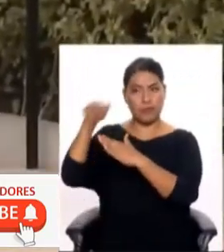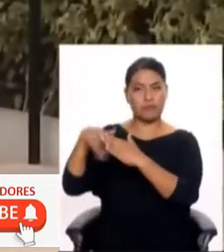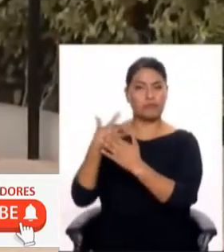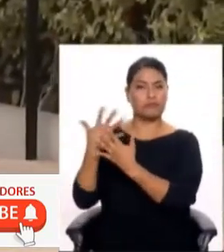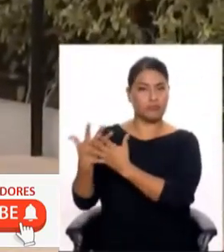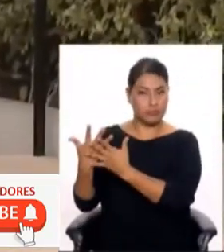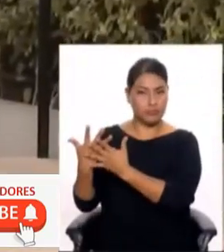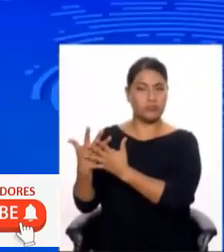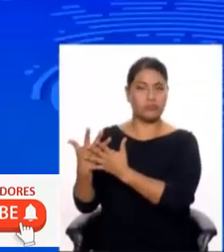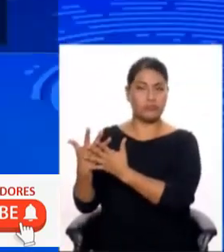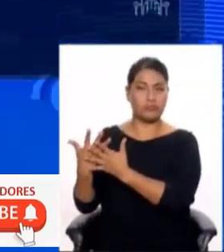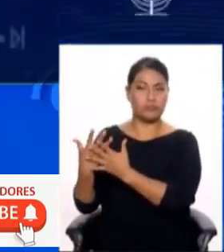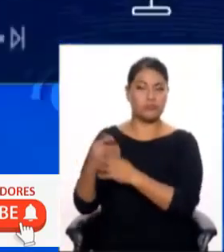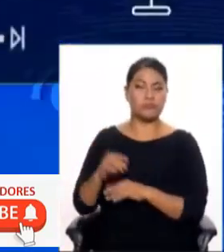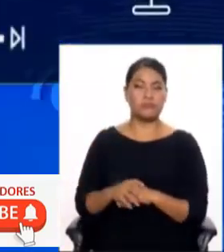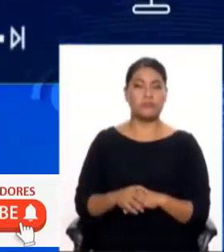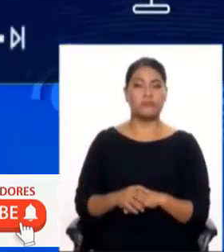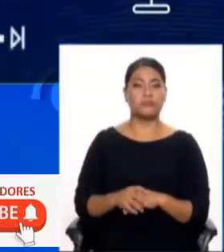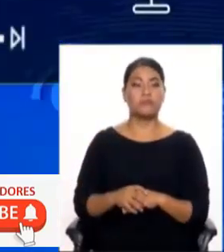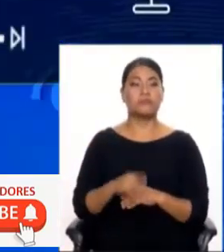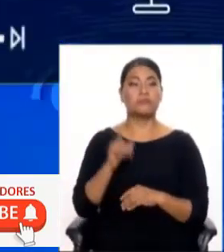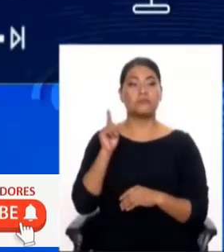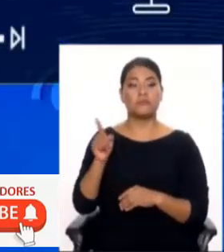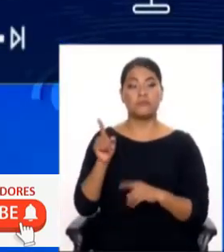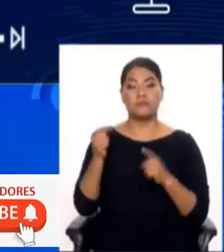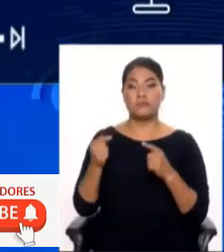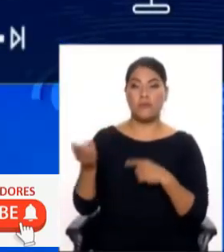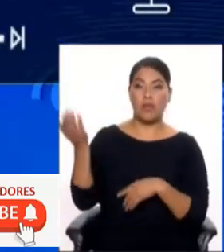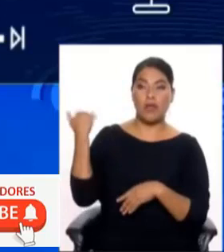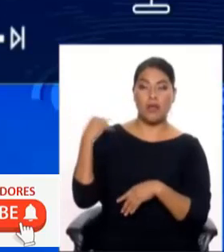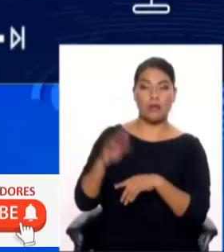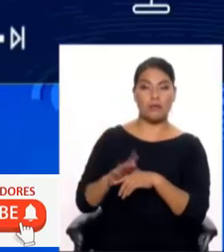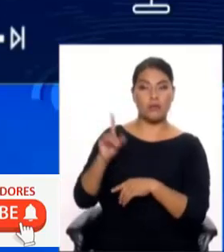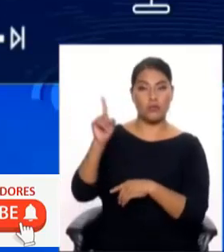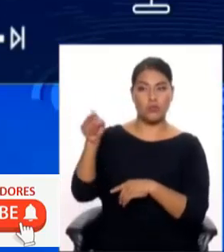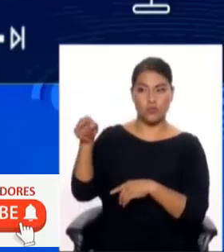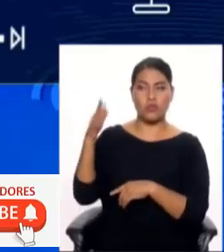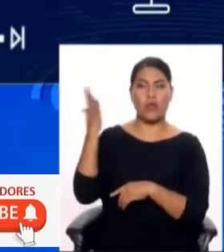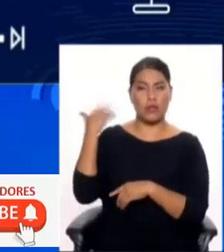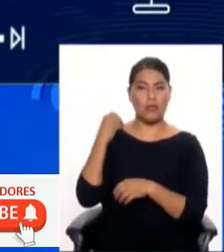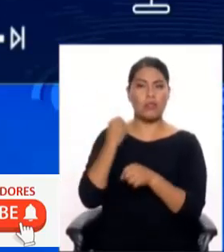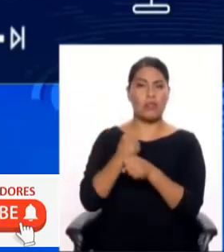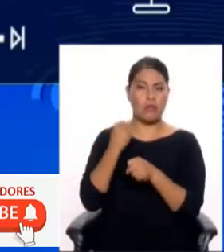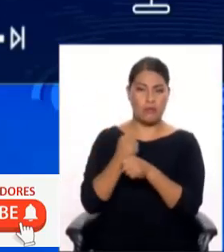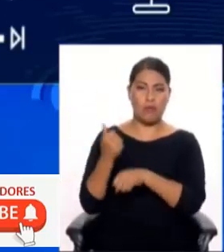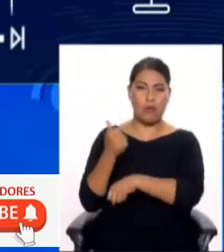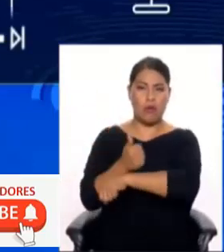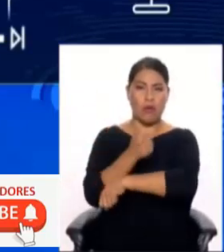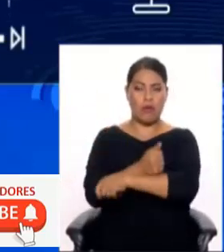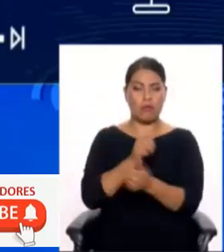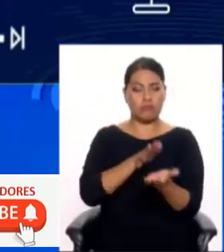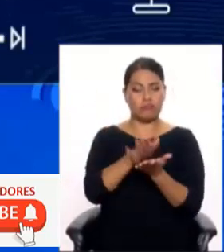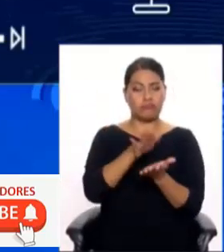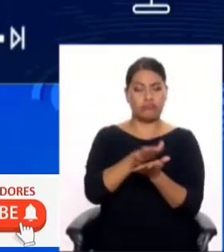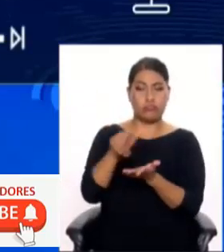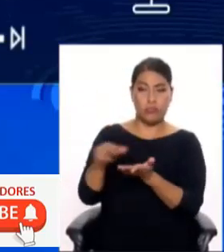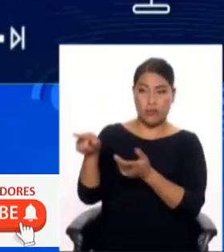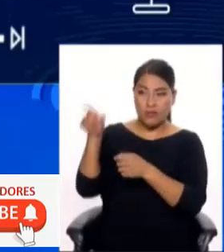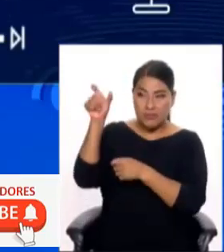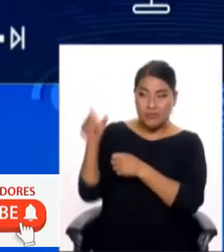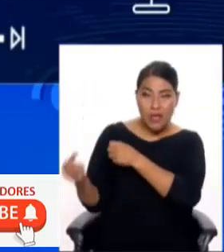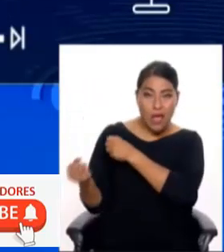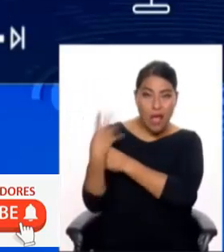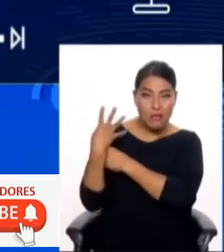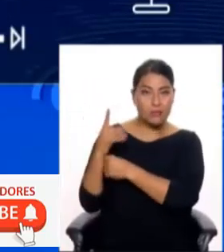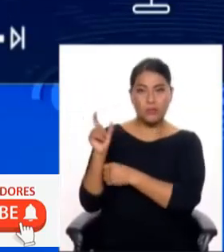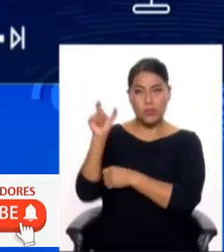vinculados a su entorno. El señor Jara, que tiene un negociador en mi despacho, es un administrativo, pero no es asesor como dice